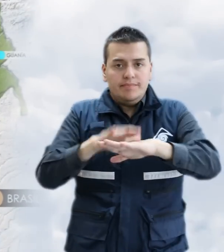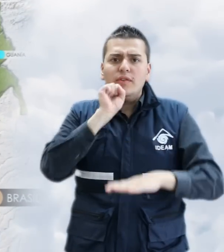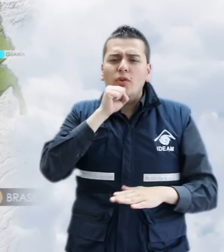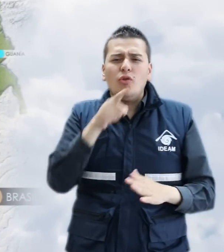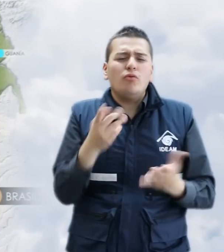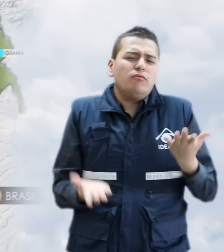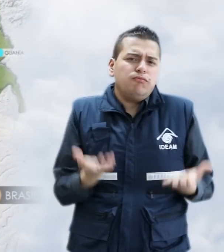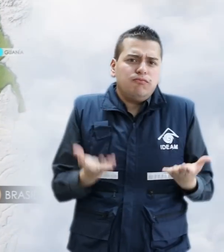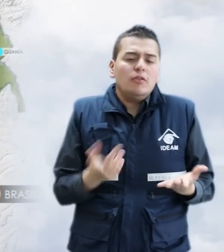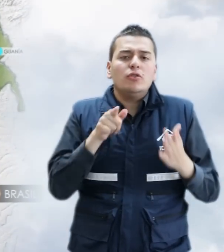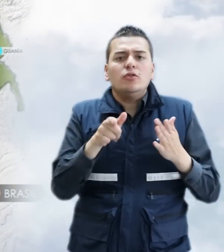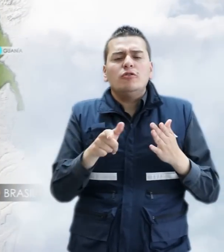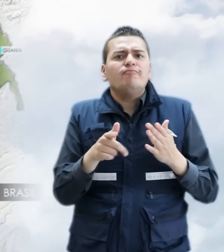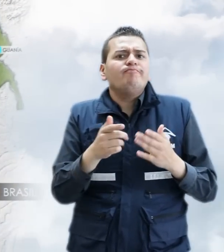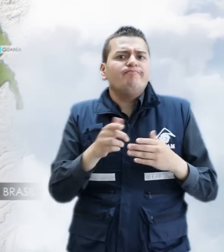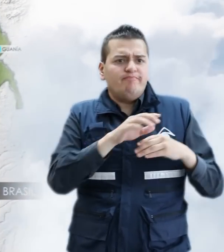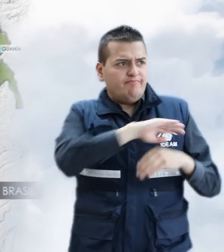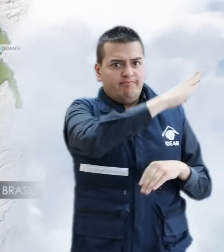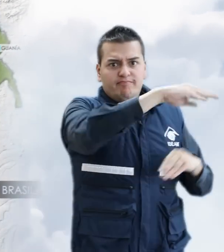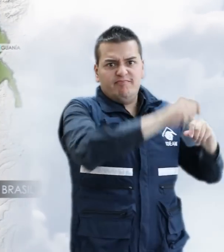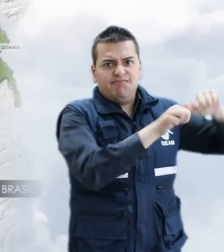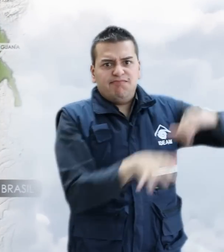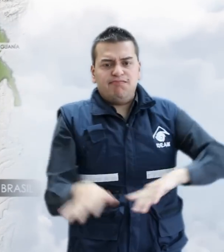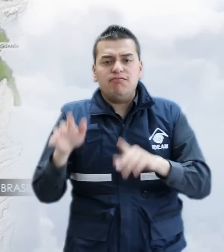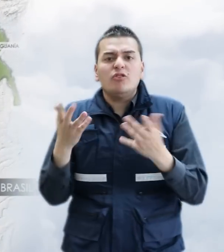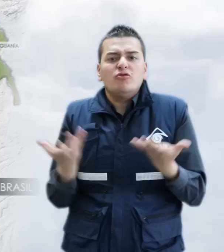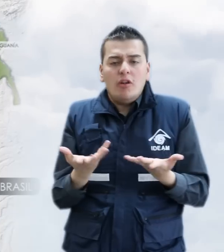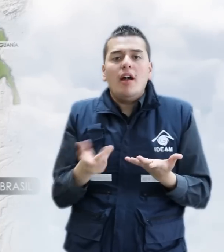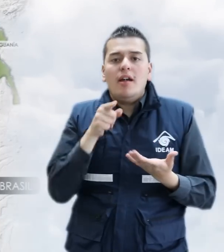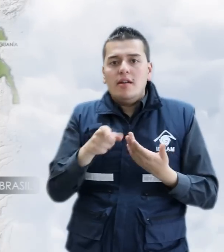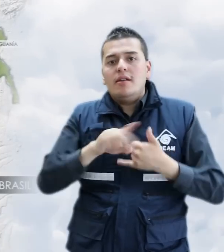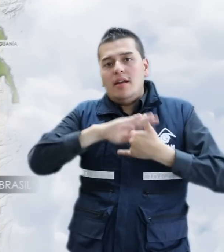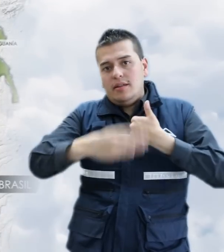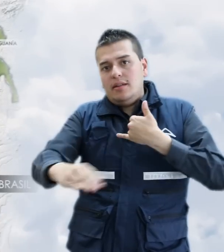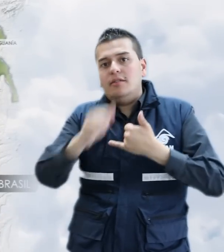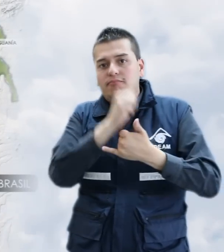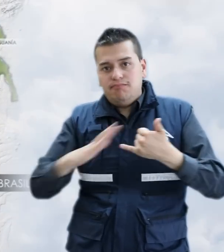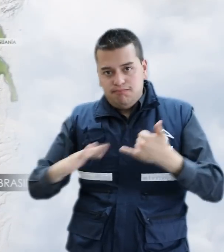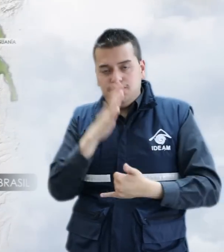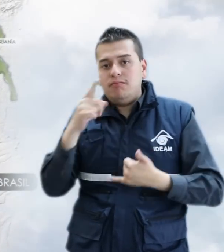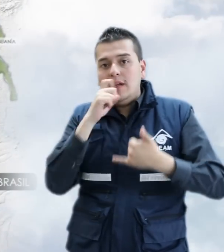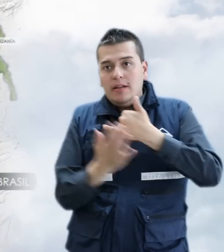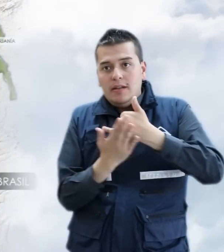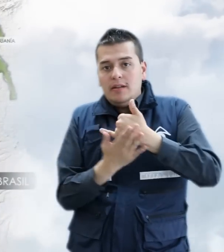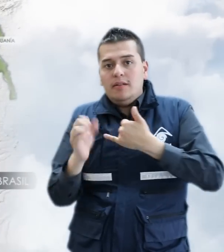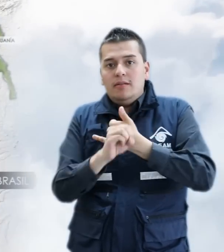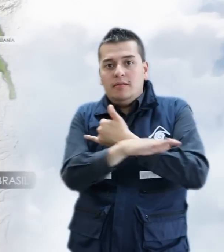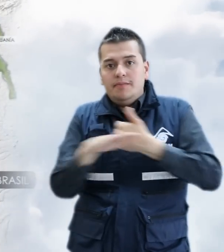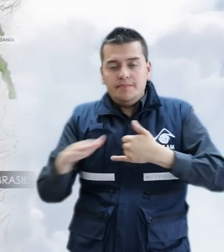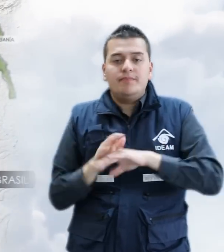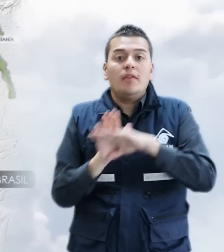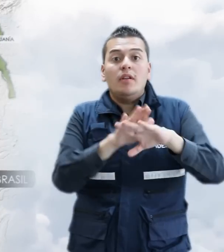por moderada probabilidad de deslizamientos de tierra en sectores de las regiones Andina, Pacífica, Amazónica y Orinoquía.